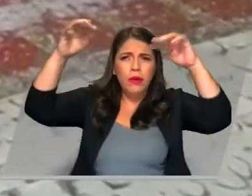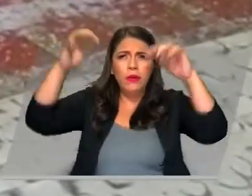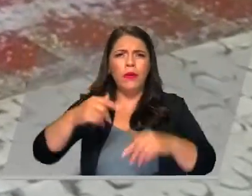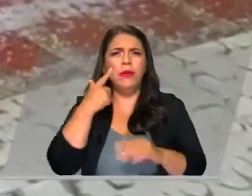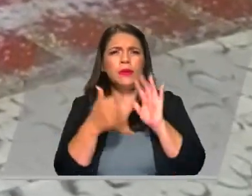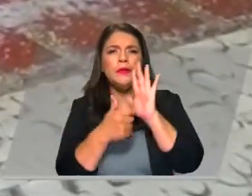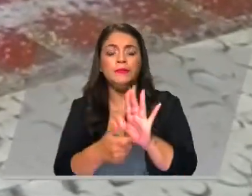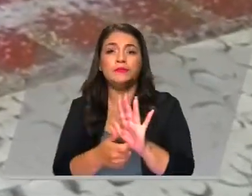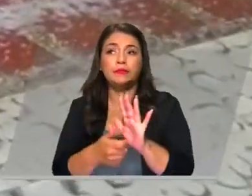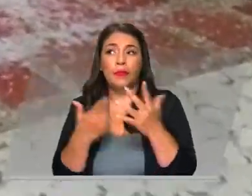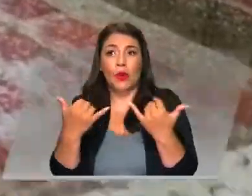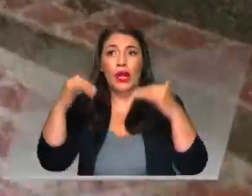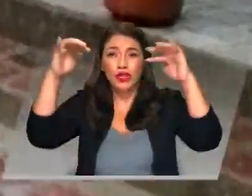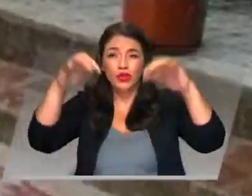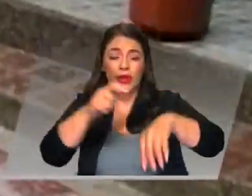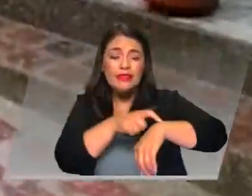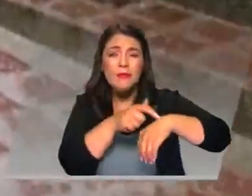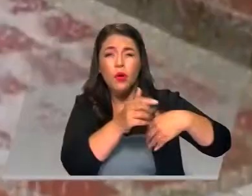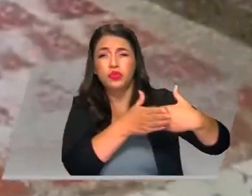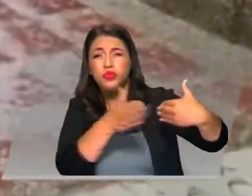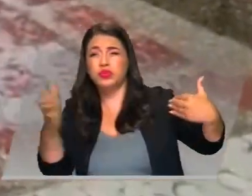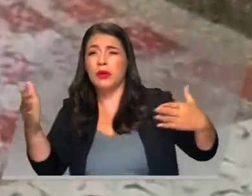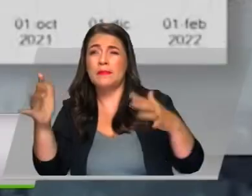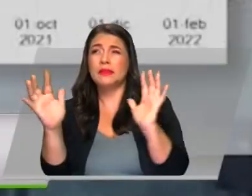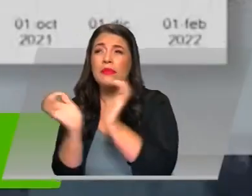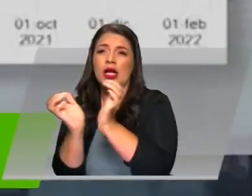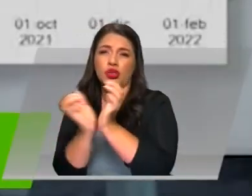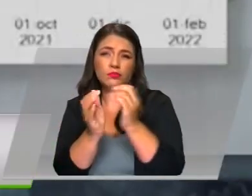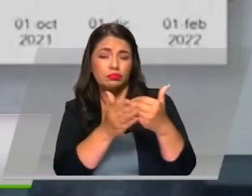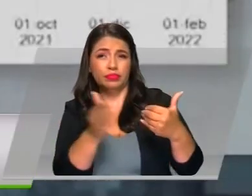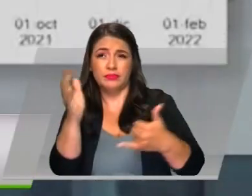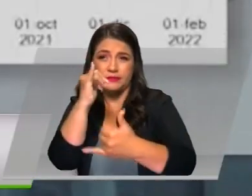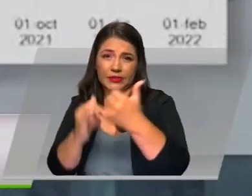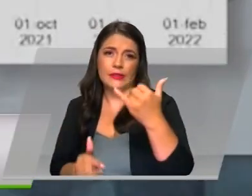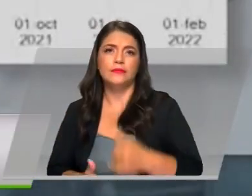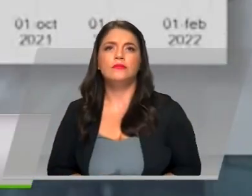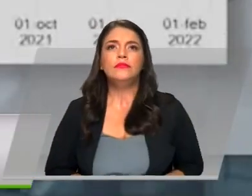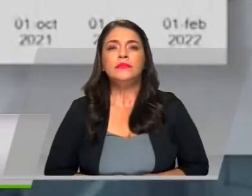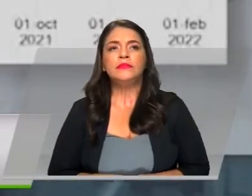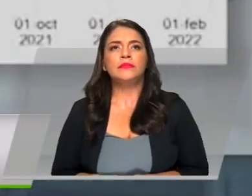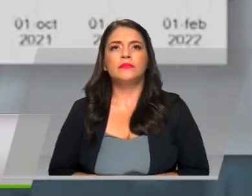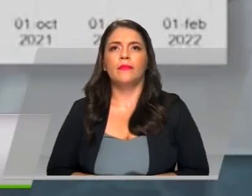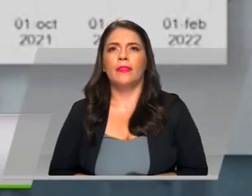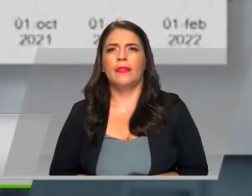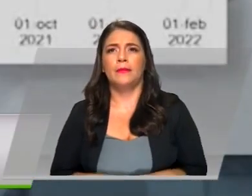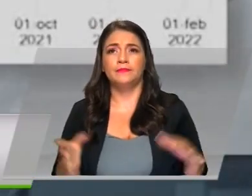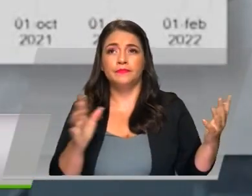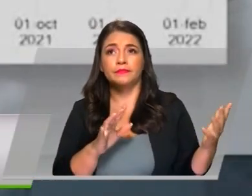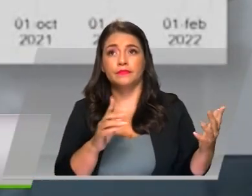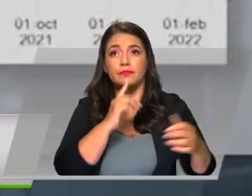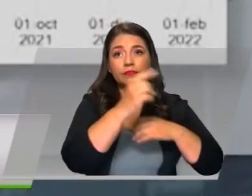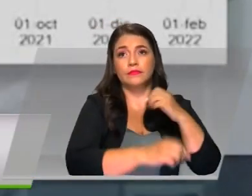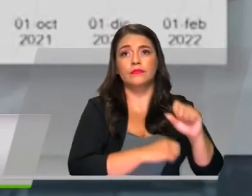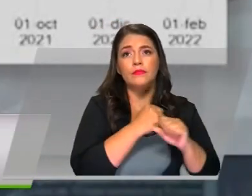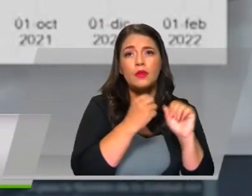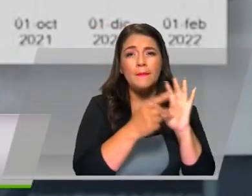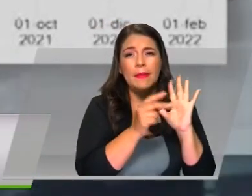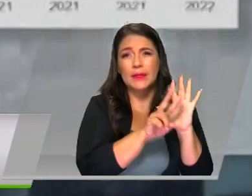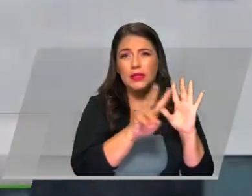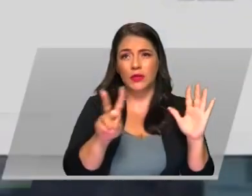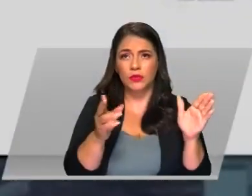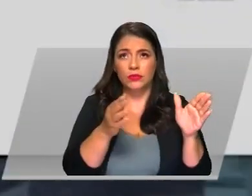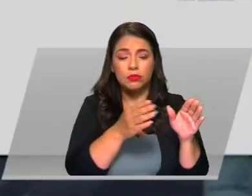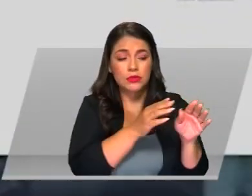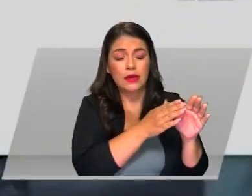fenómeno de la niña, se extenderá hasta finales de mayo. Y nos vamos a encontrar que para estos primeros meses del año 2022, el